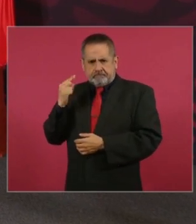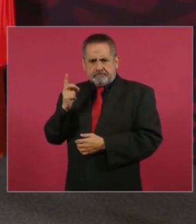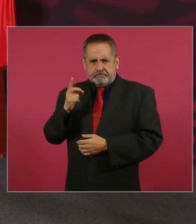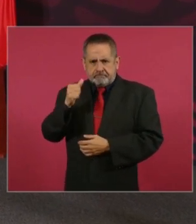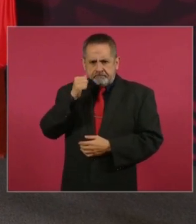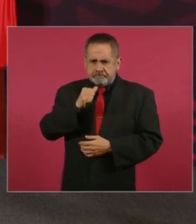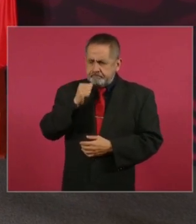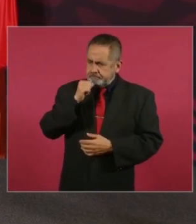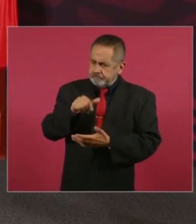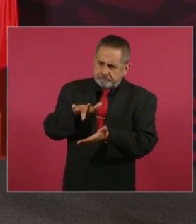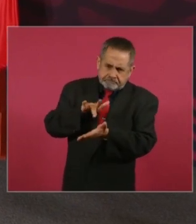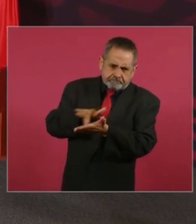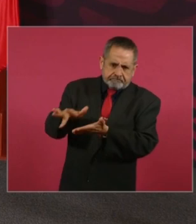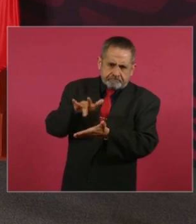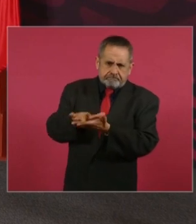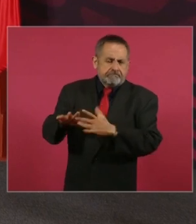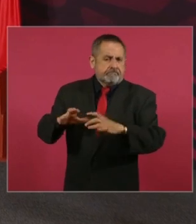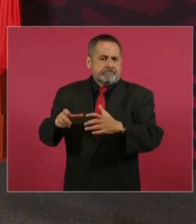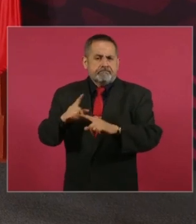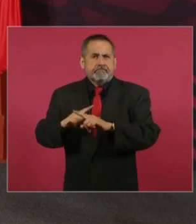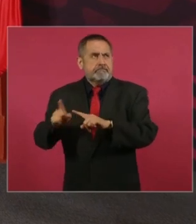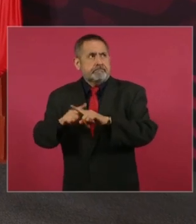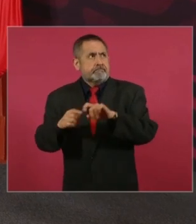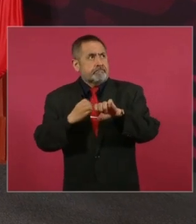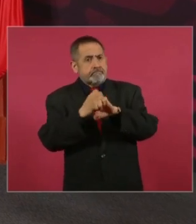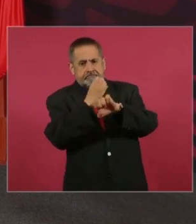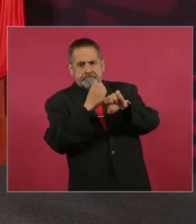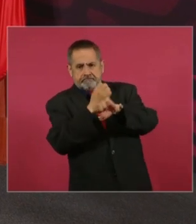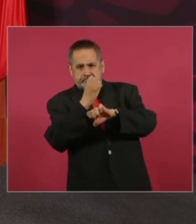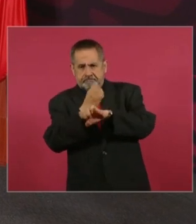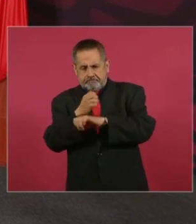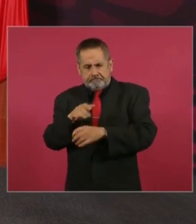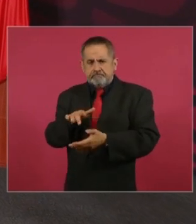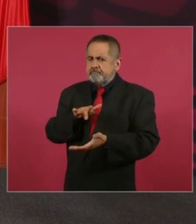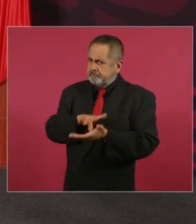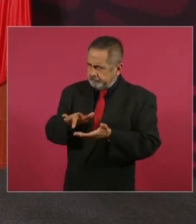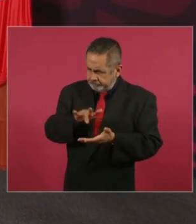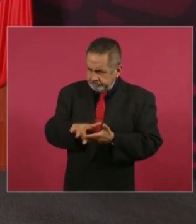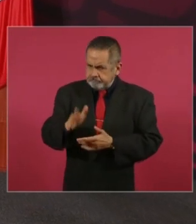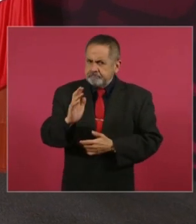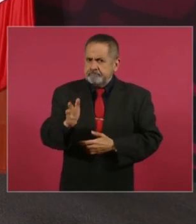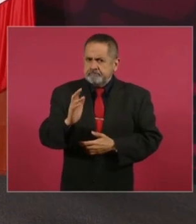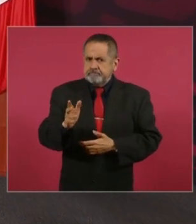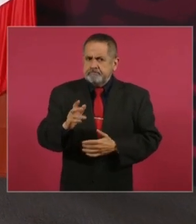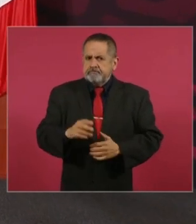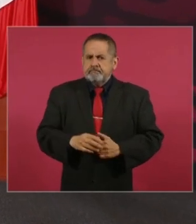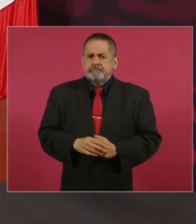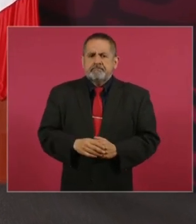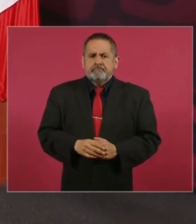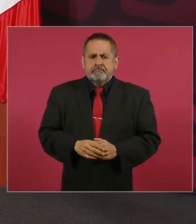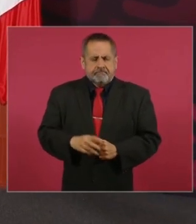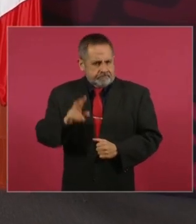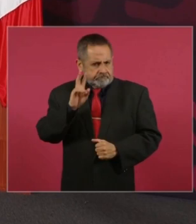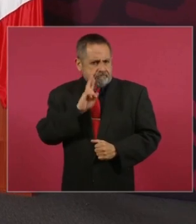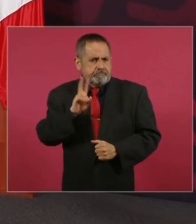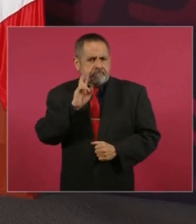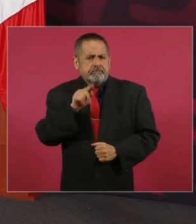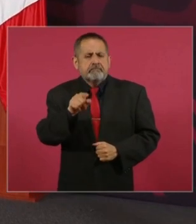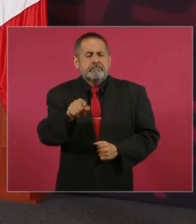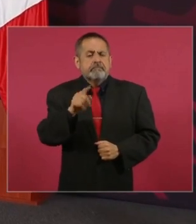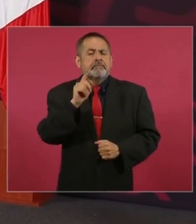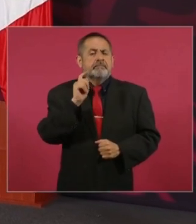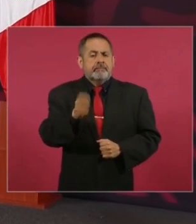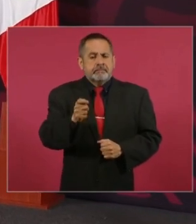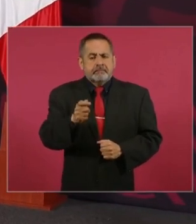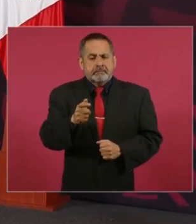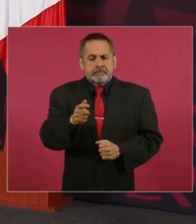siempre se apoya a todos los estados y vamos a ver qué